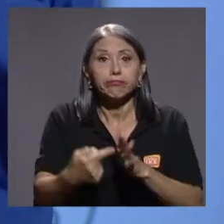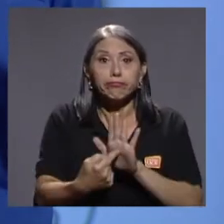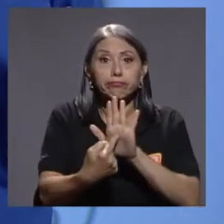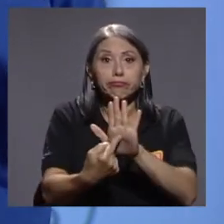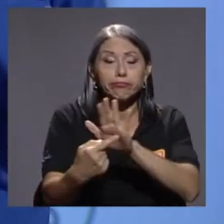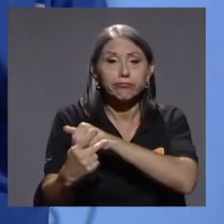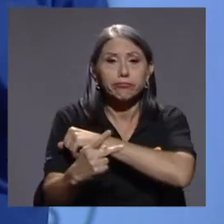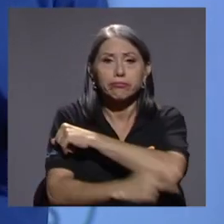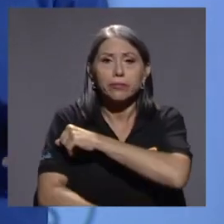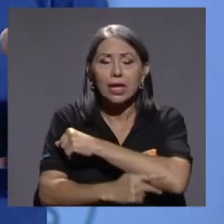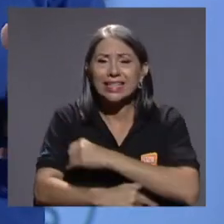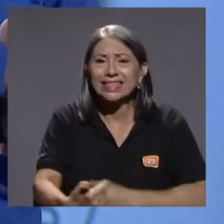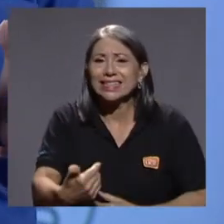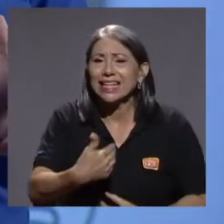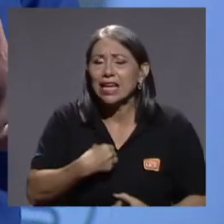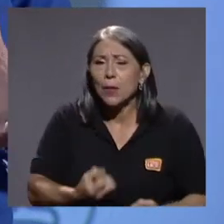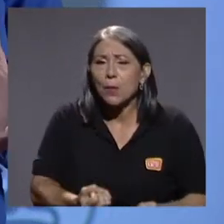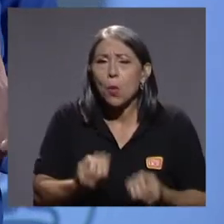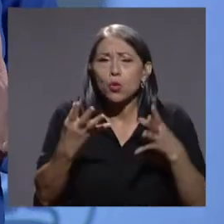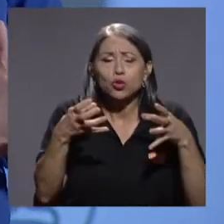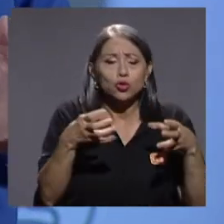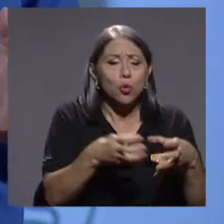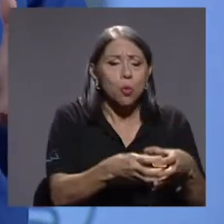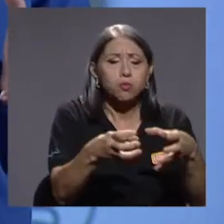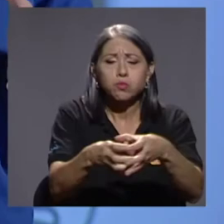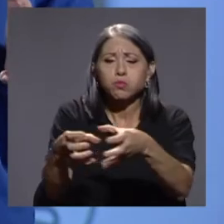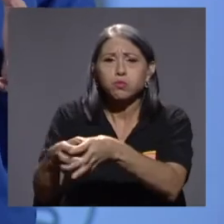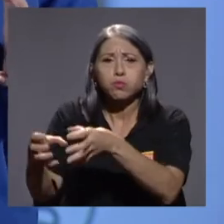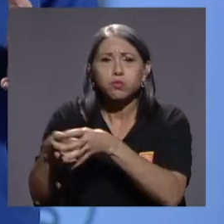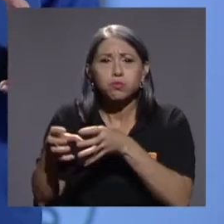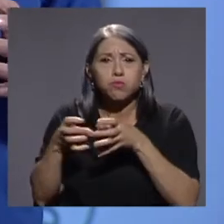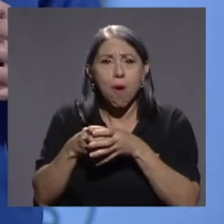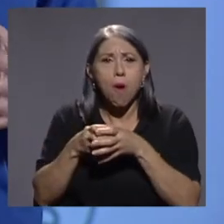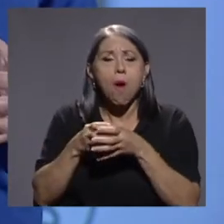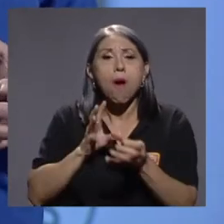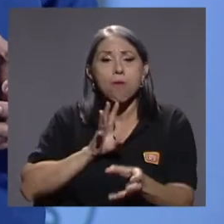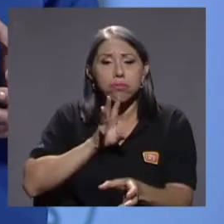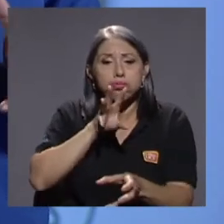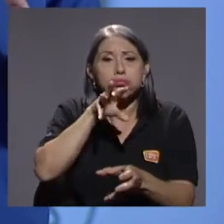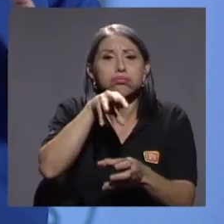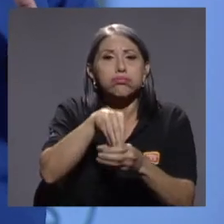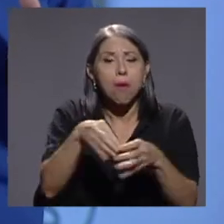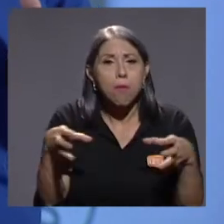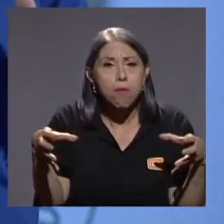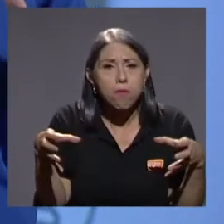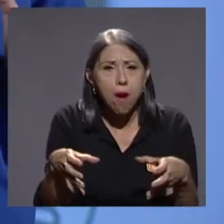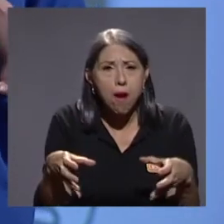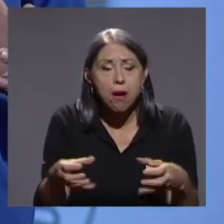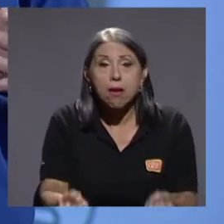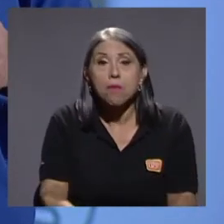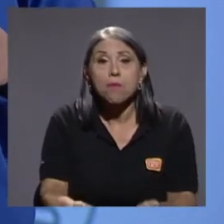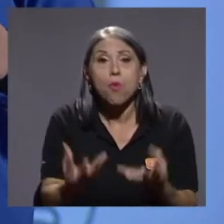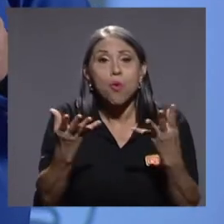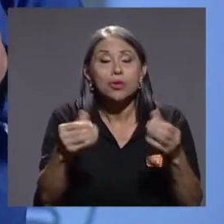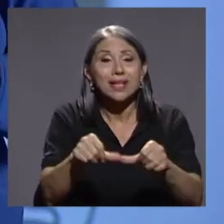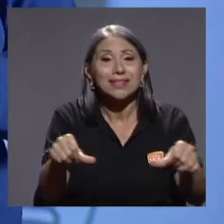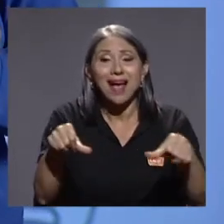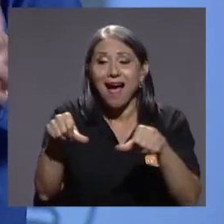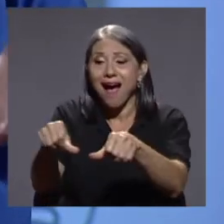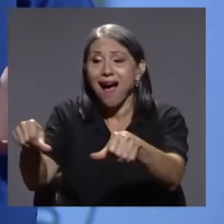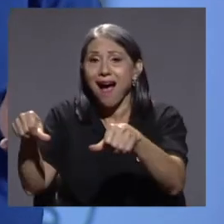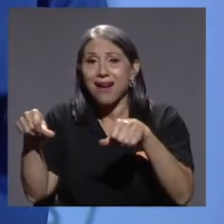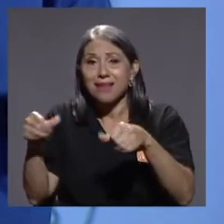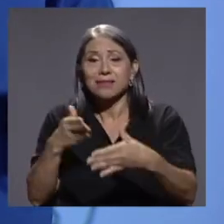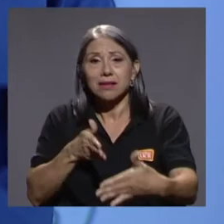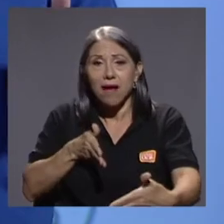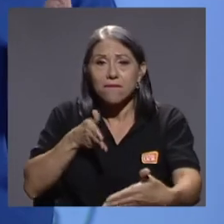país muchísimos sectores involucrados, que han sido muchas las áreas en las que esta pandemia nos